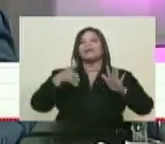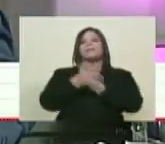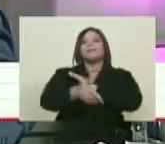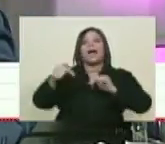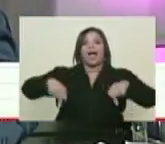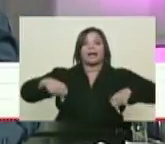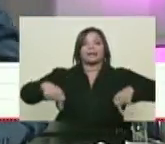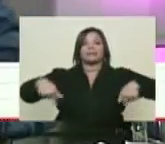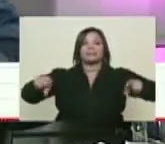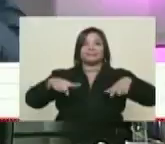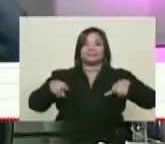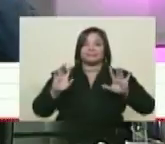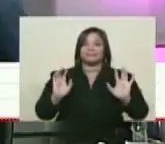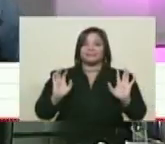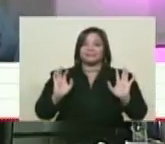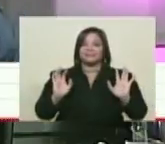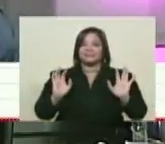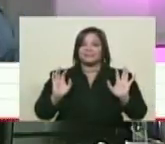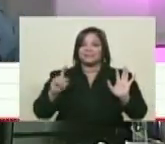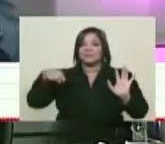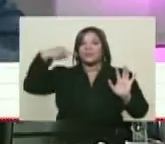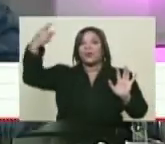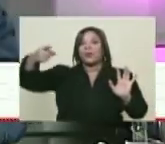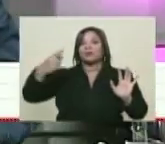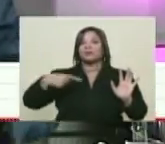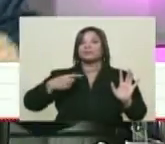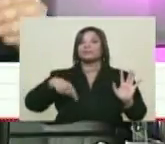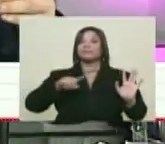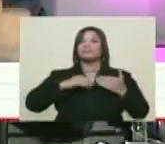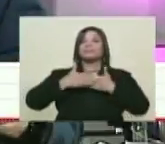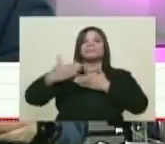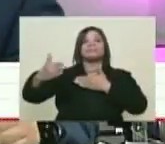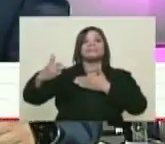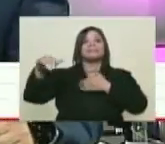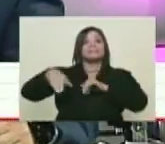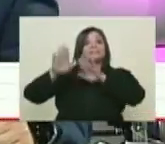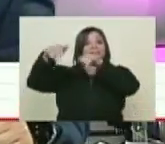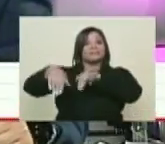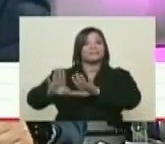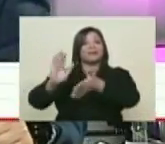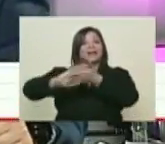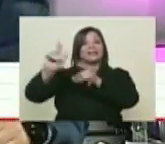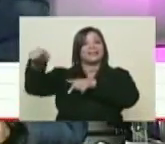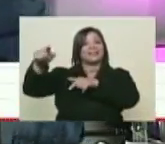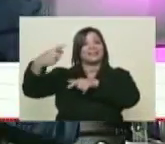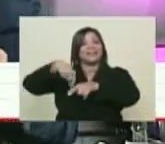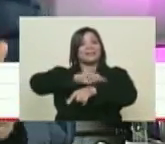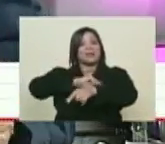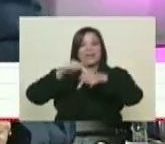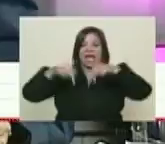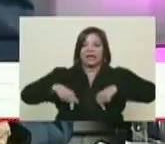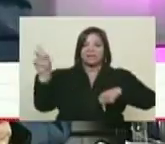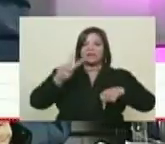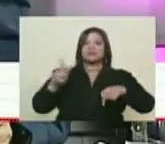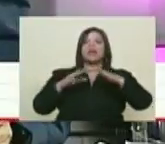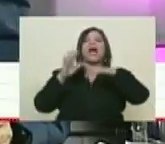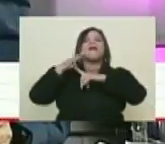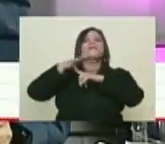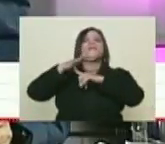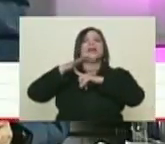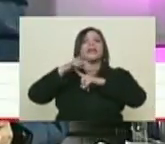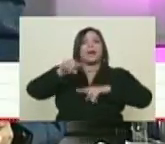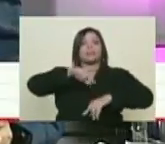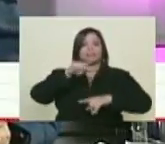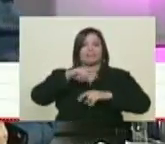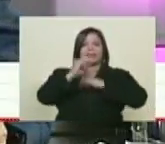el otro lado del charco, en otro lado del Atlántico. De este otro lado, aquí en Venezuela, tenemos esta Feria Internacional del